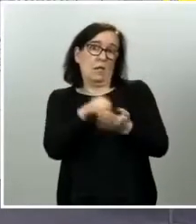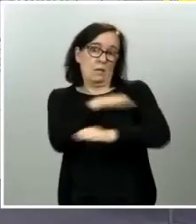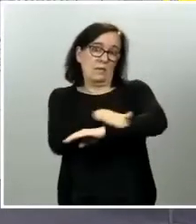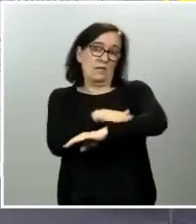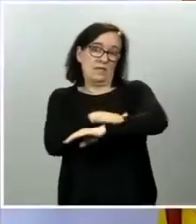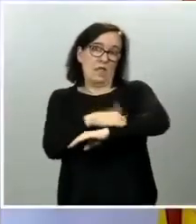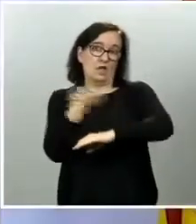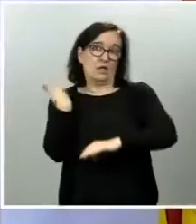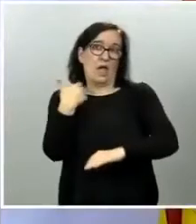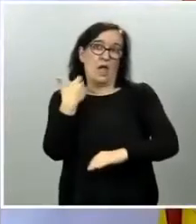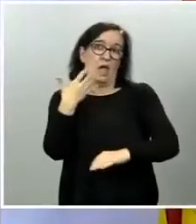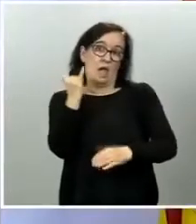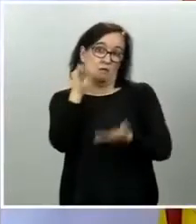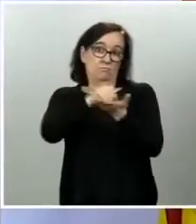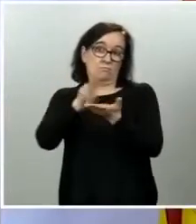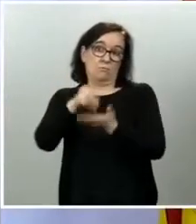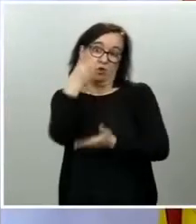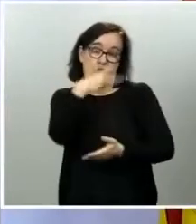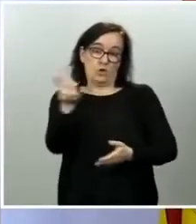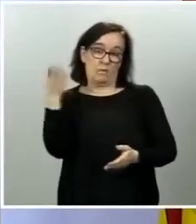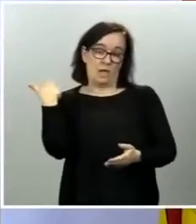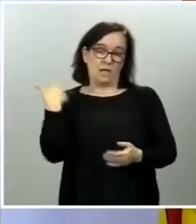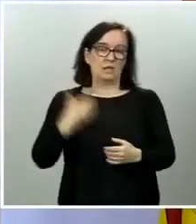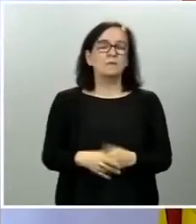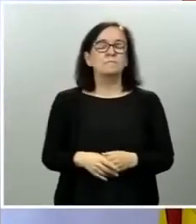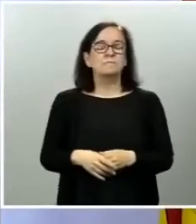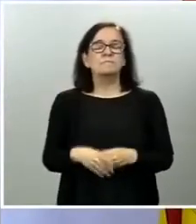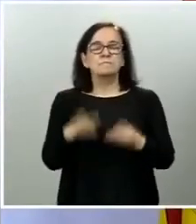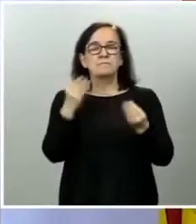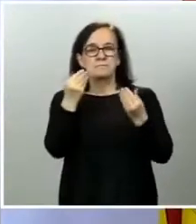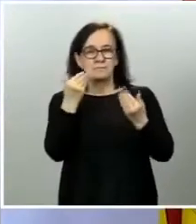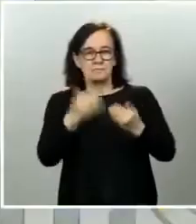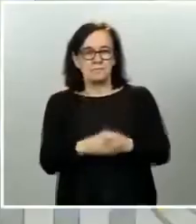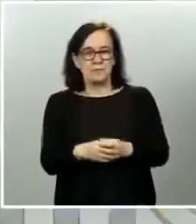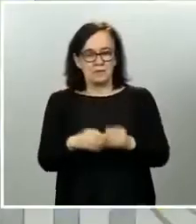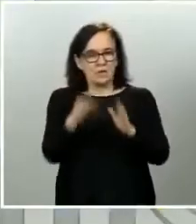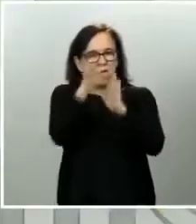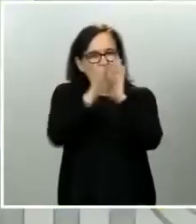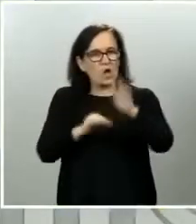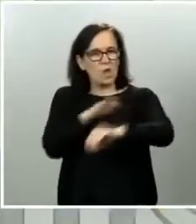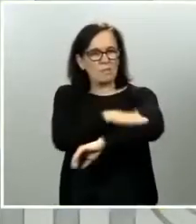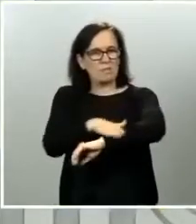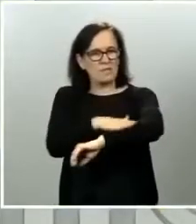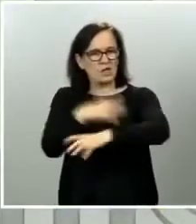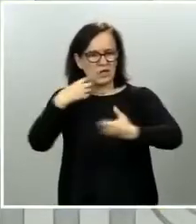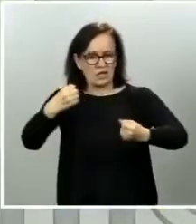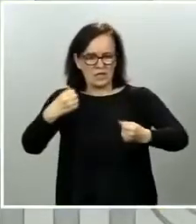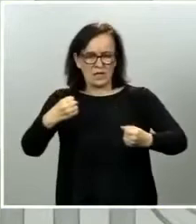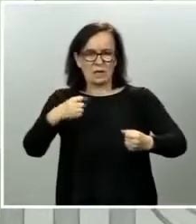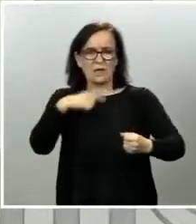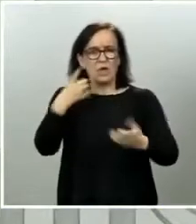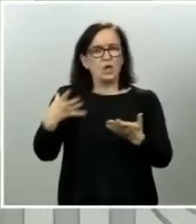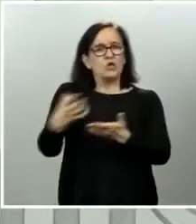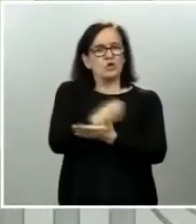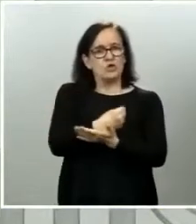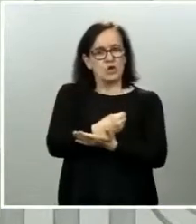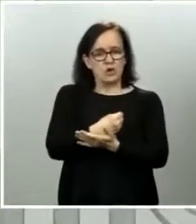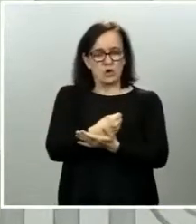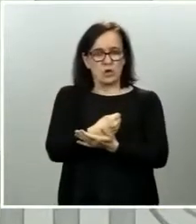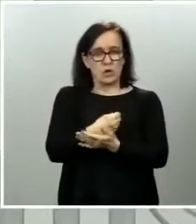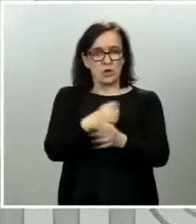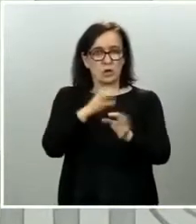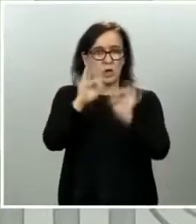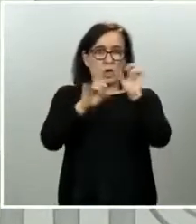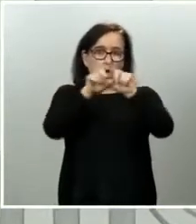Muchas gracias. Muchas gracias, Laura. Hay una orden del Ministerio de Sanidad que indica que toda organización, bien sea una